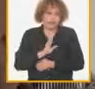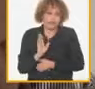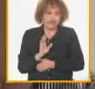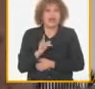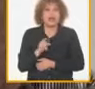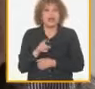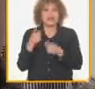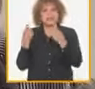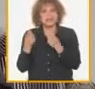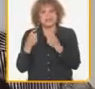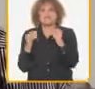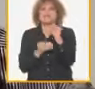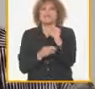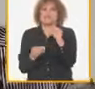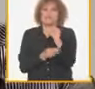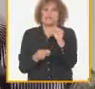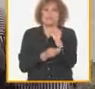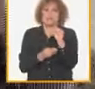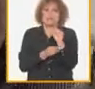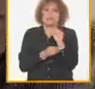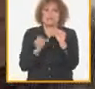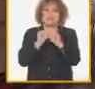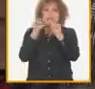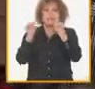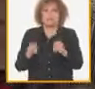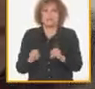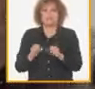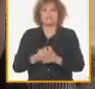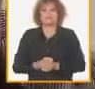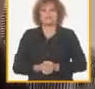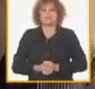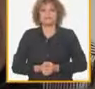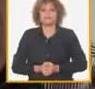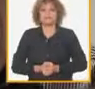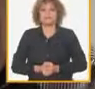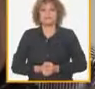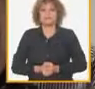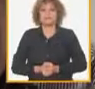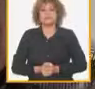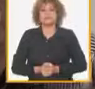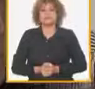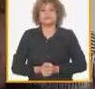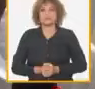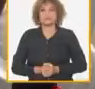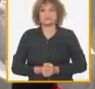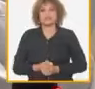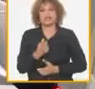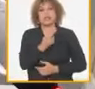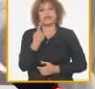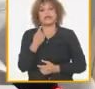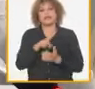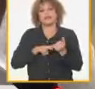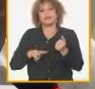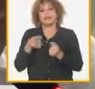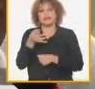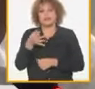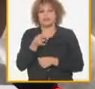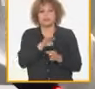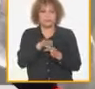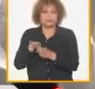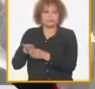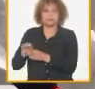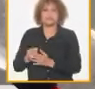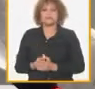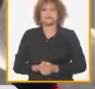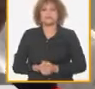hay que fortalecer el sistema que estamos buscando agroalimentario el sistema local en cada territorio somos también de